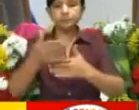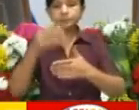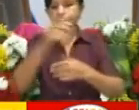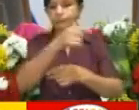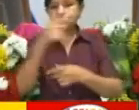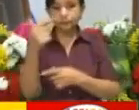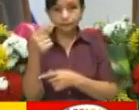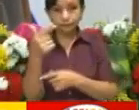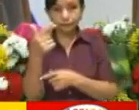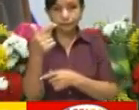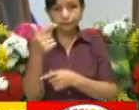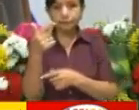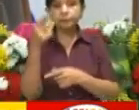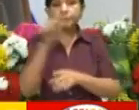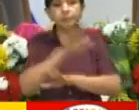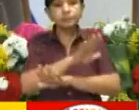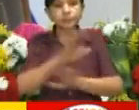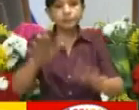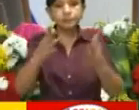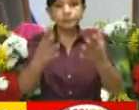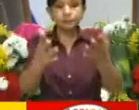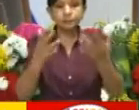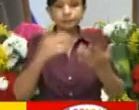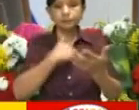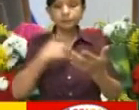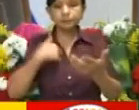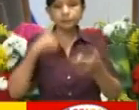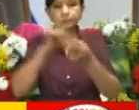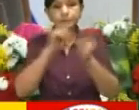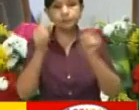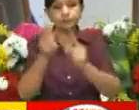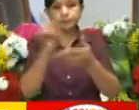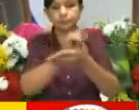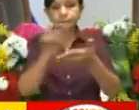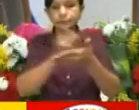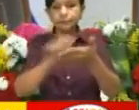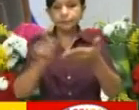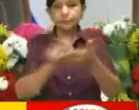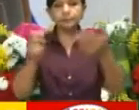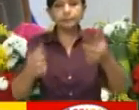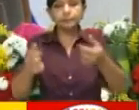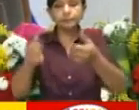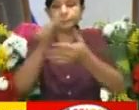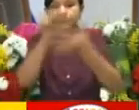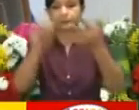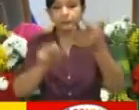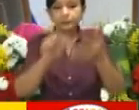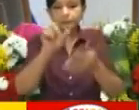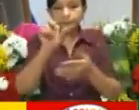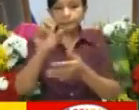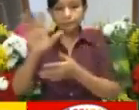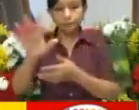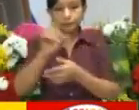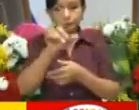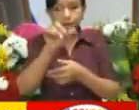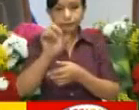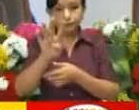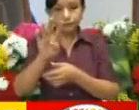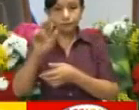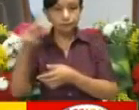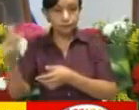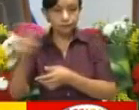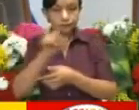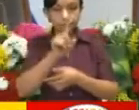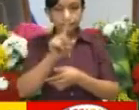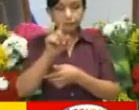finalmente se propone reformar la redacción de los artículos 105, 148